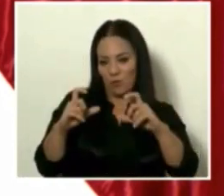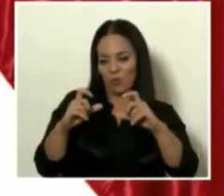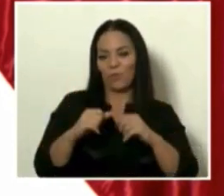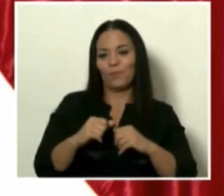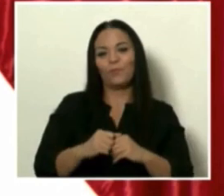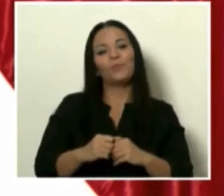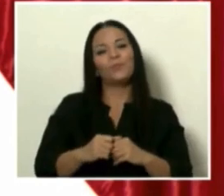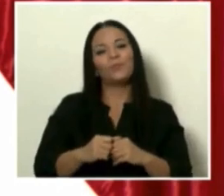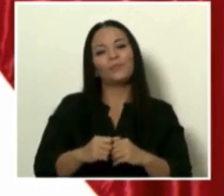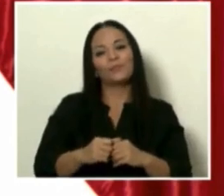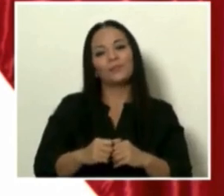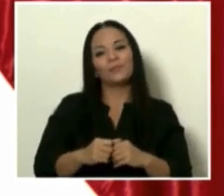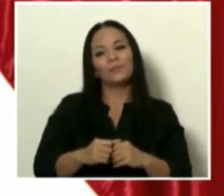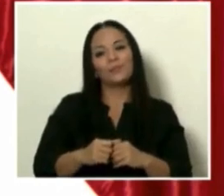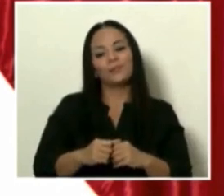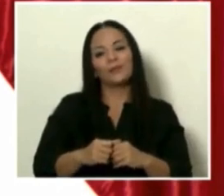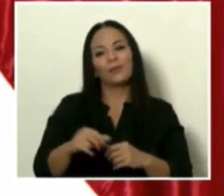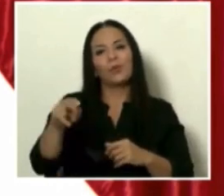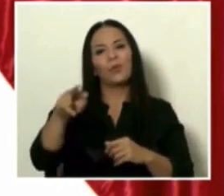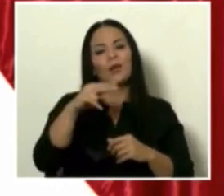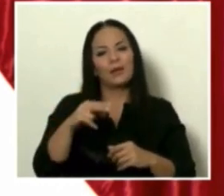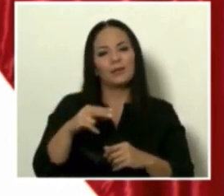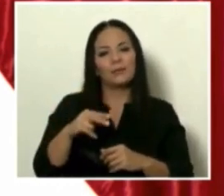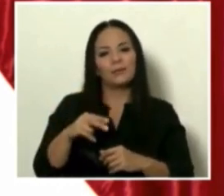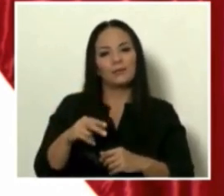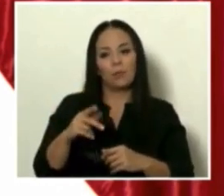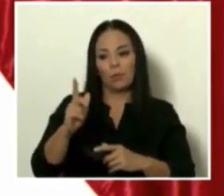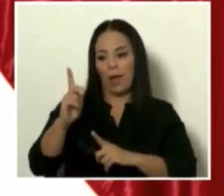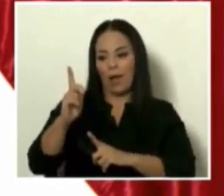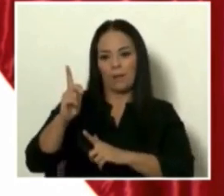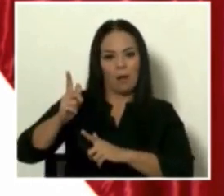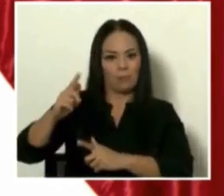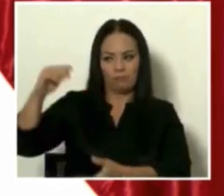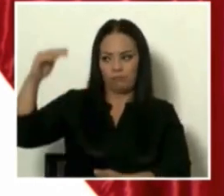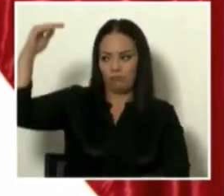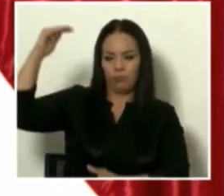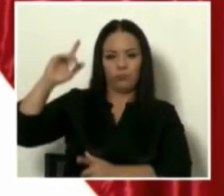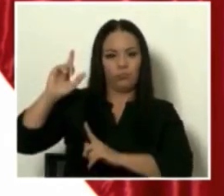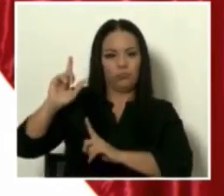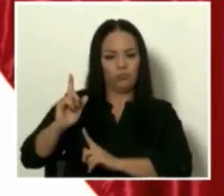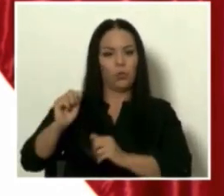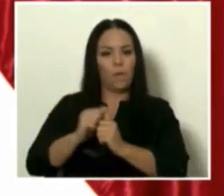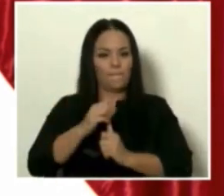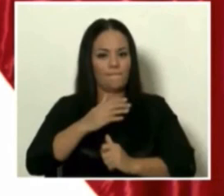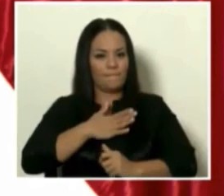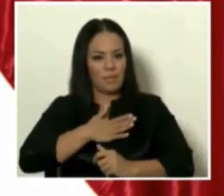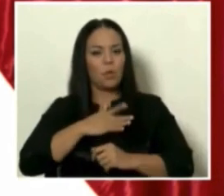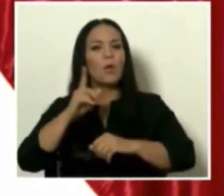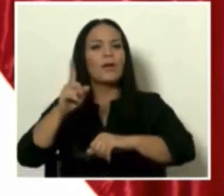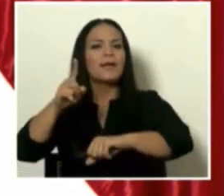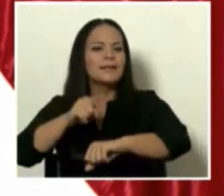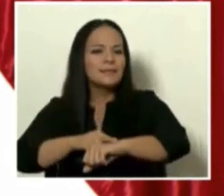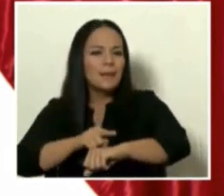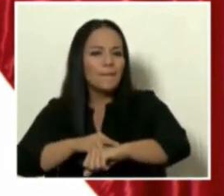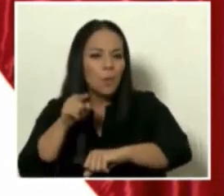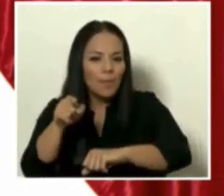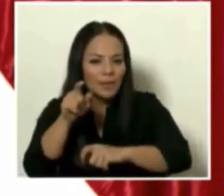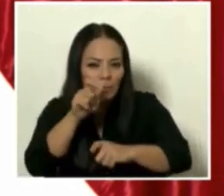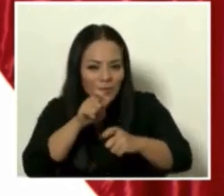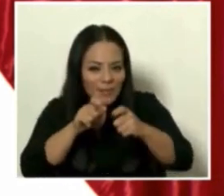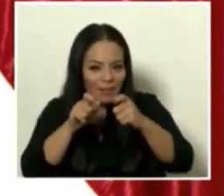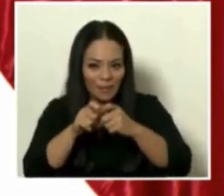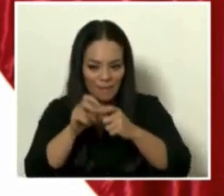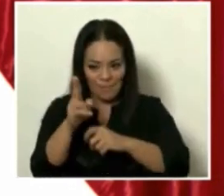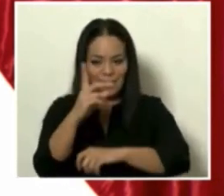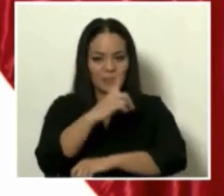un arma larga caminando a la par mía, en ese momento preciso de ese mismo